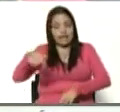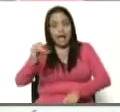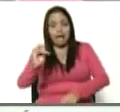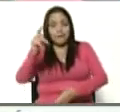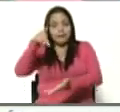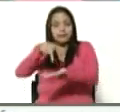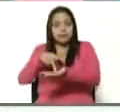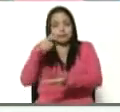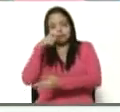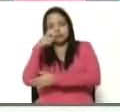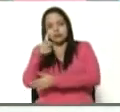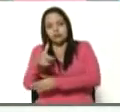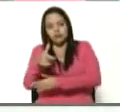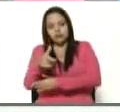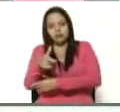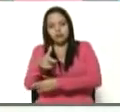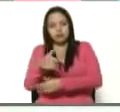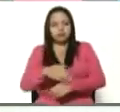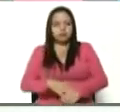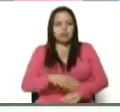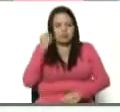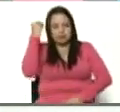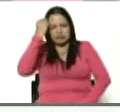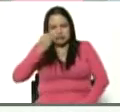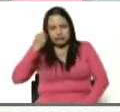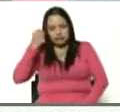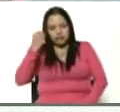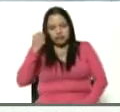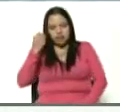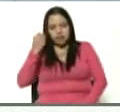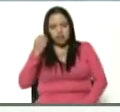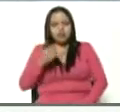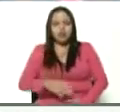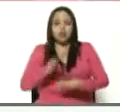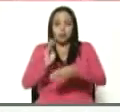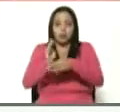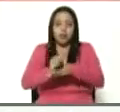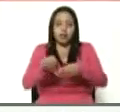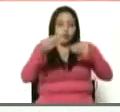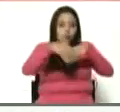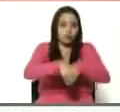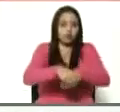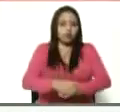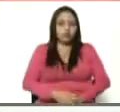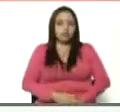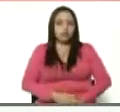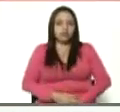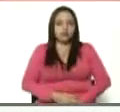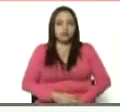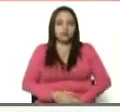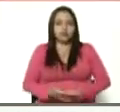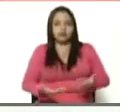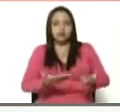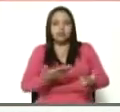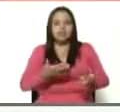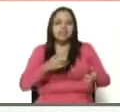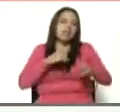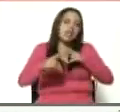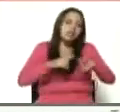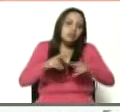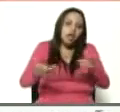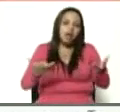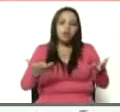vigilante y señudo, garantizando el acuerdo. Bueno, dado su nivel de relacionamiento internacional